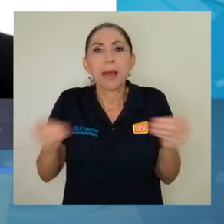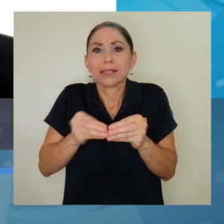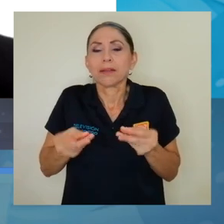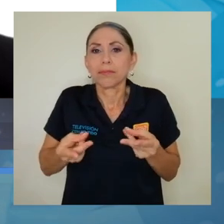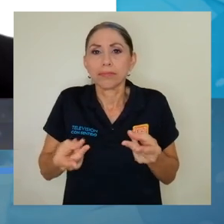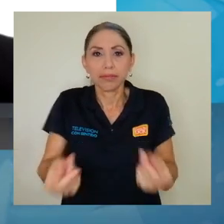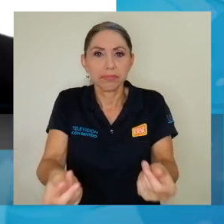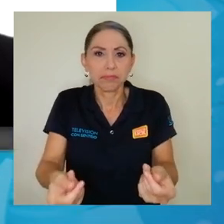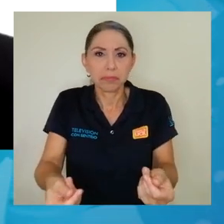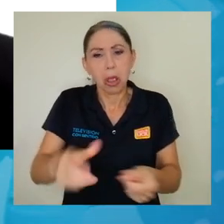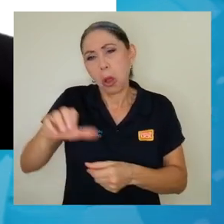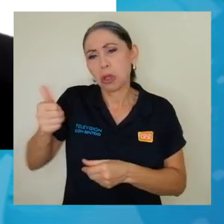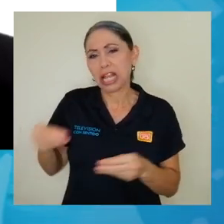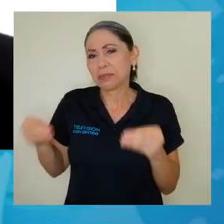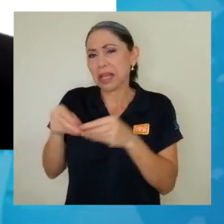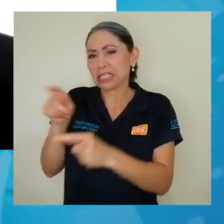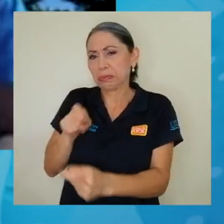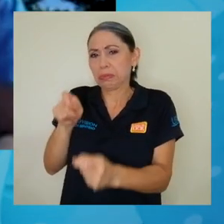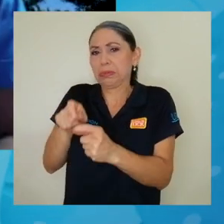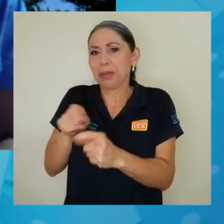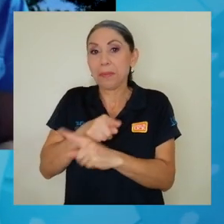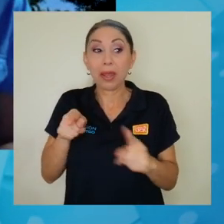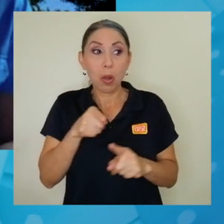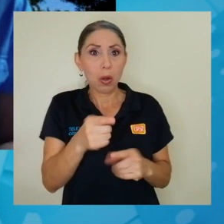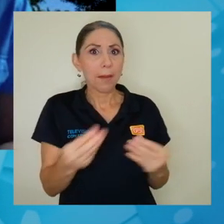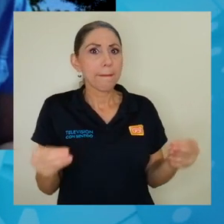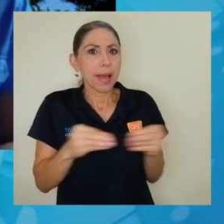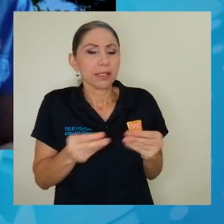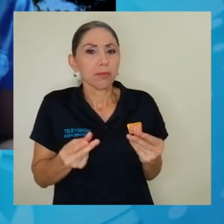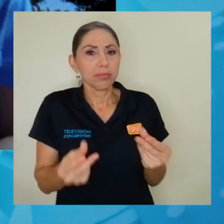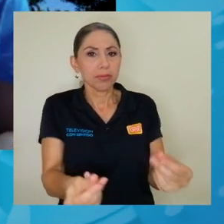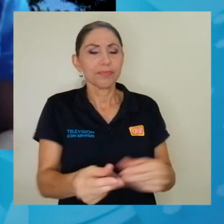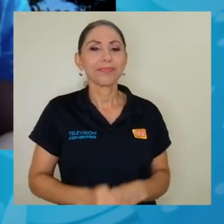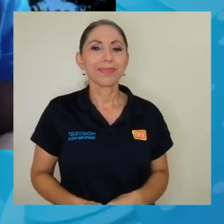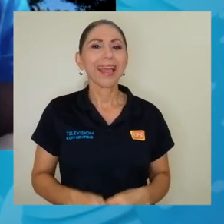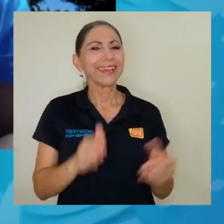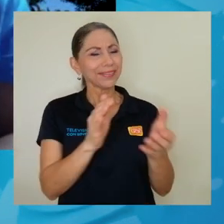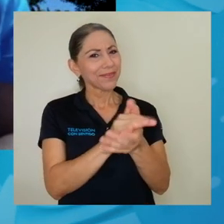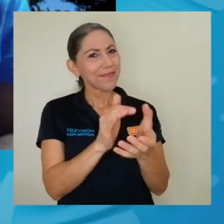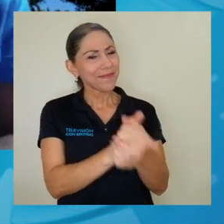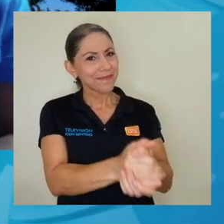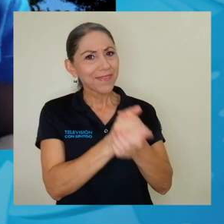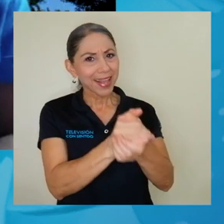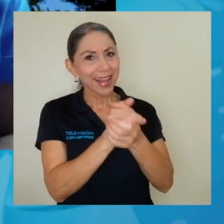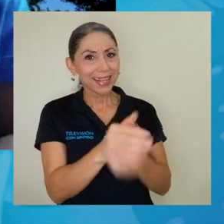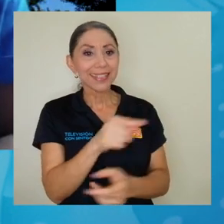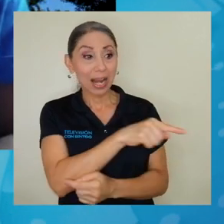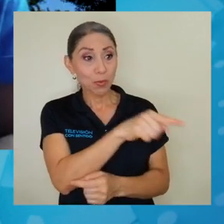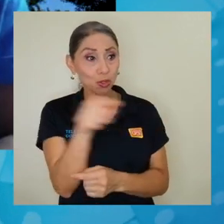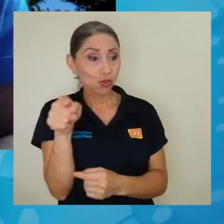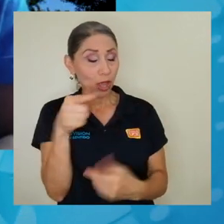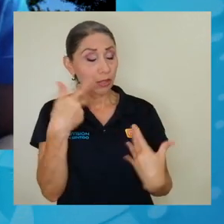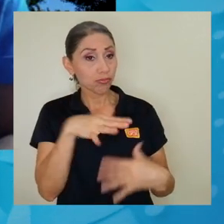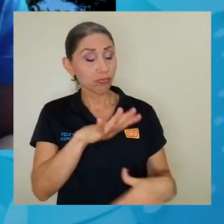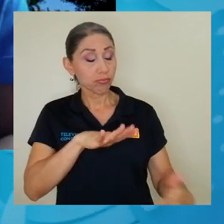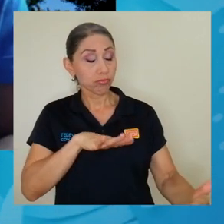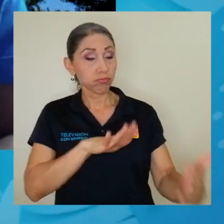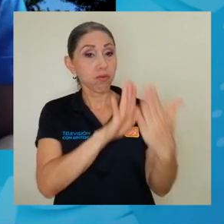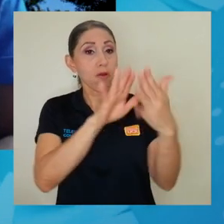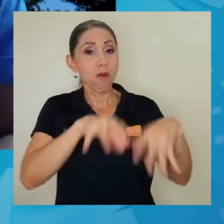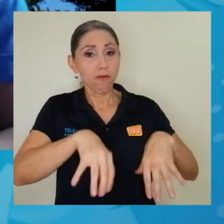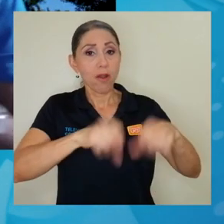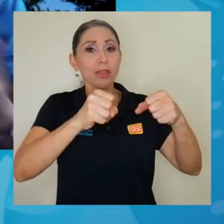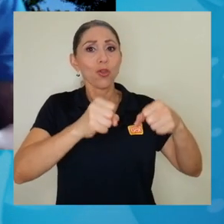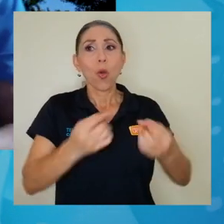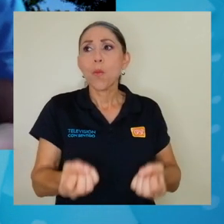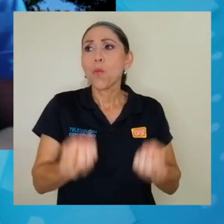gestión. Muy bien, Gabriela, pues felicitarlos en verdad por haber enfrentado también este reto que se les